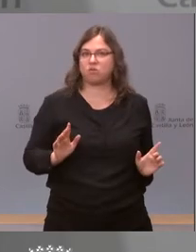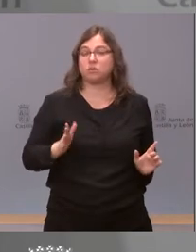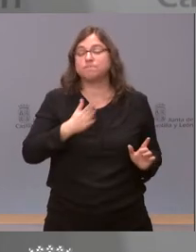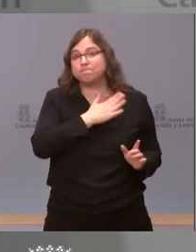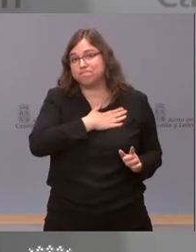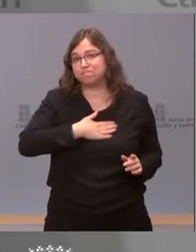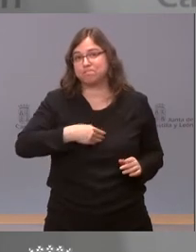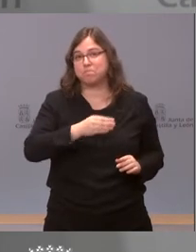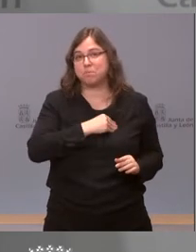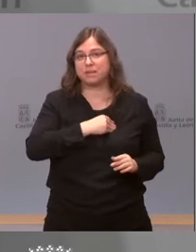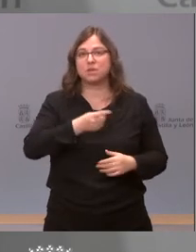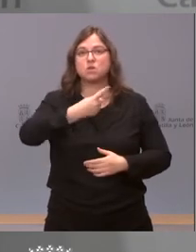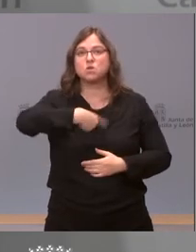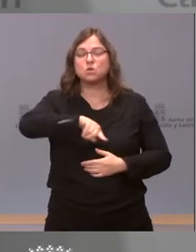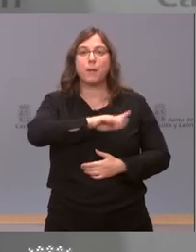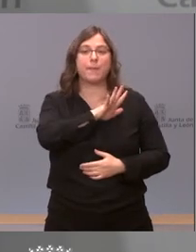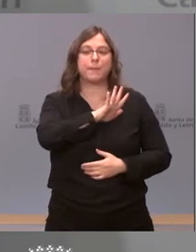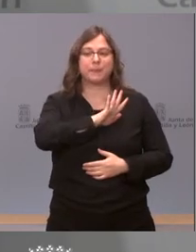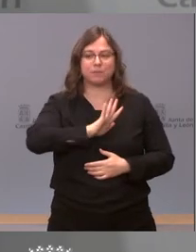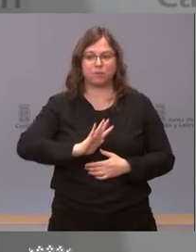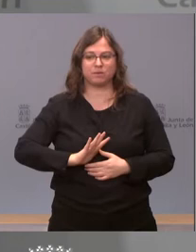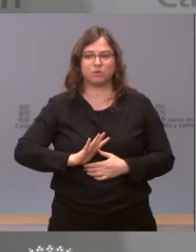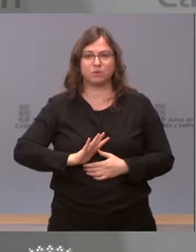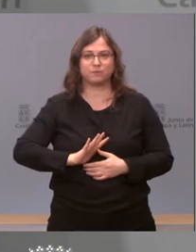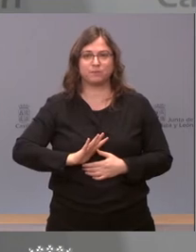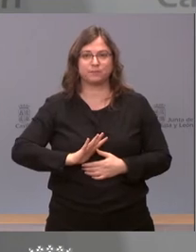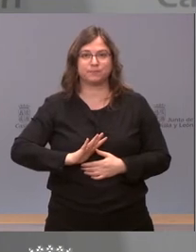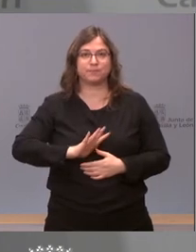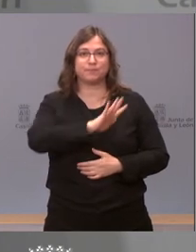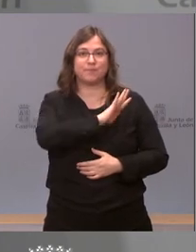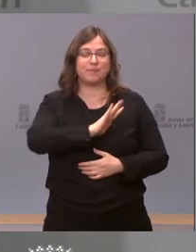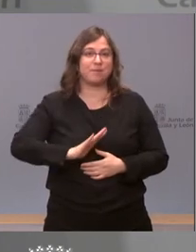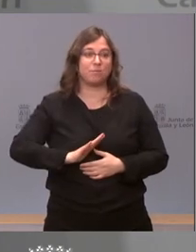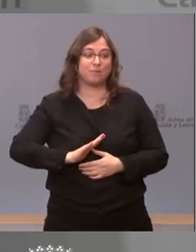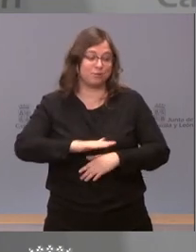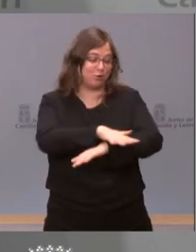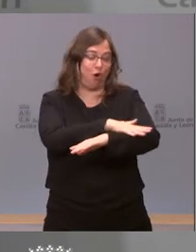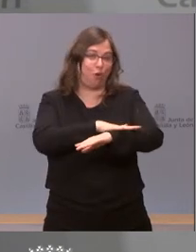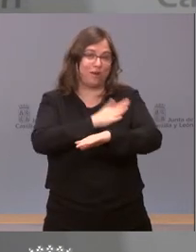desgraciadamente nosotros de momento solo gobernamos esta comunidad.